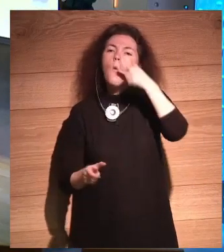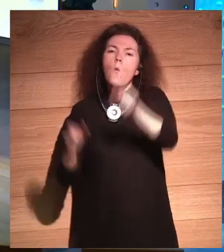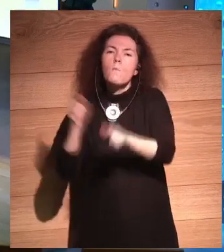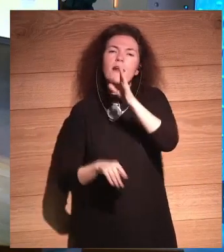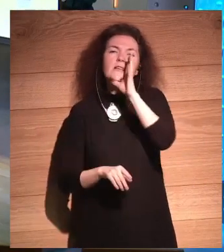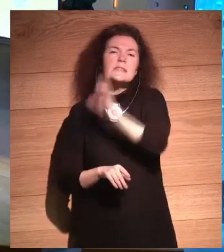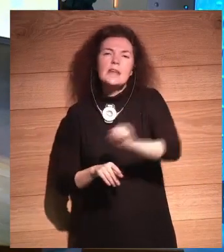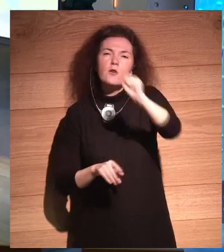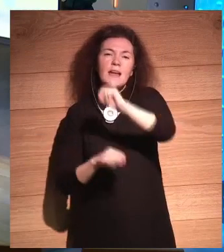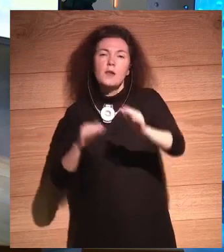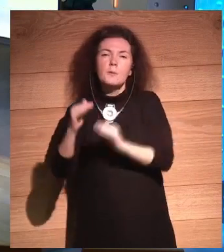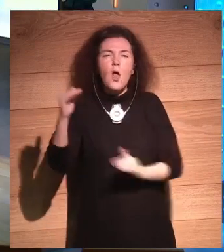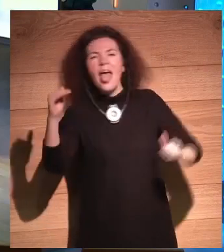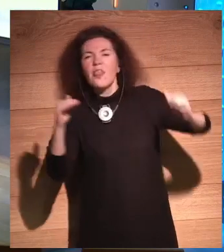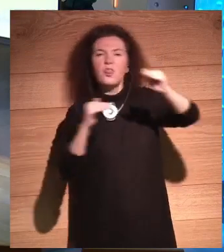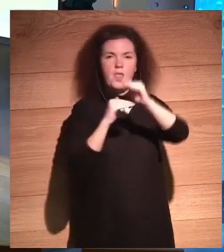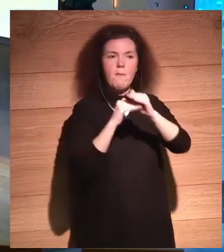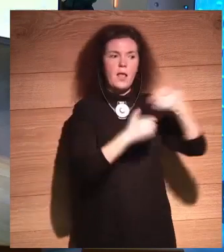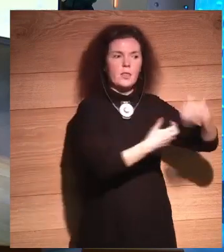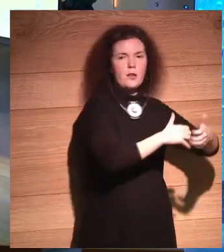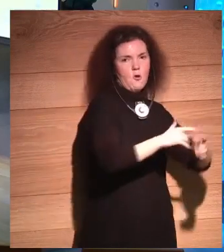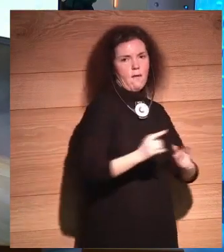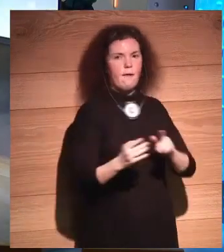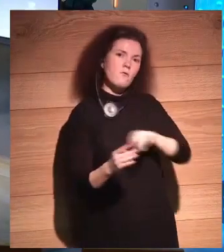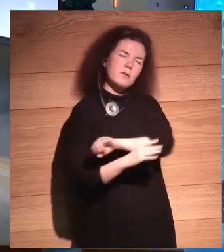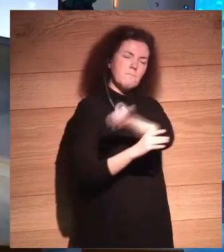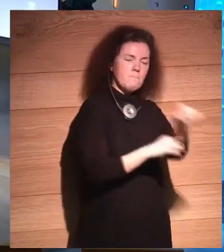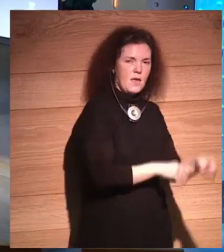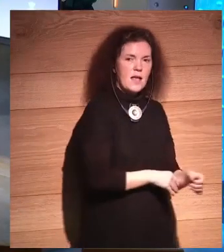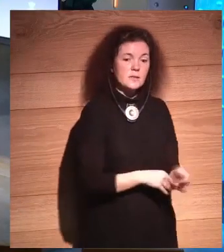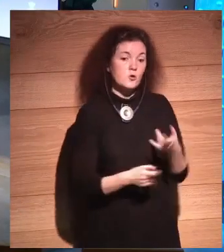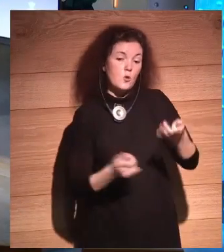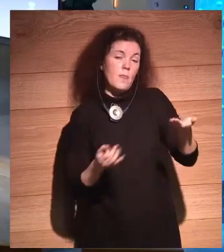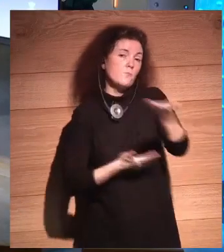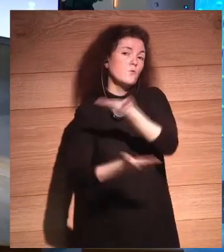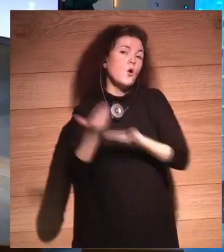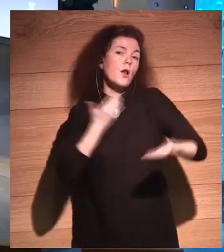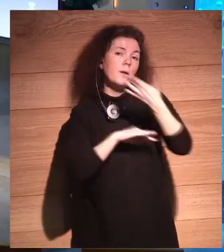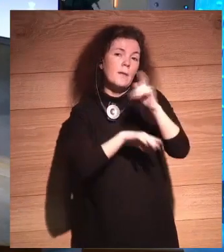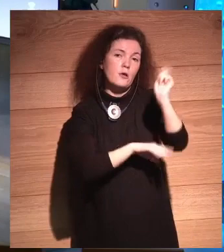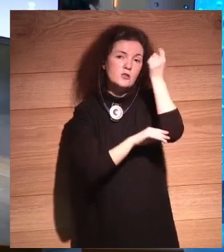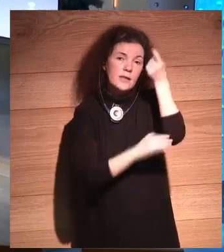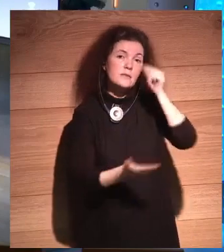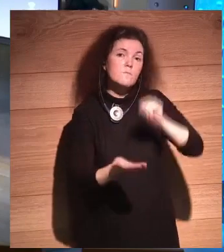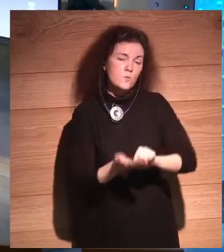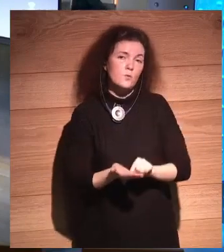una tecnología extraordinaria. Y pensad en esto. Tenemos que colaborar para conseguir esto, para conseguir llegar a ese punto.